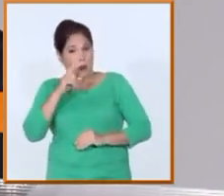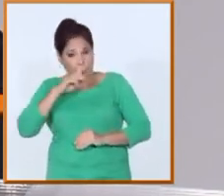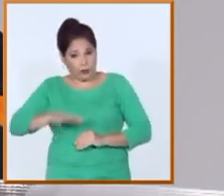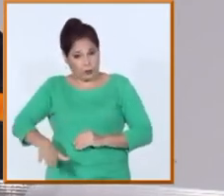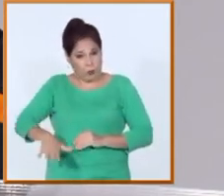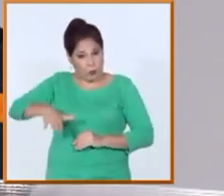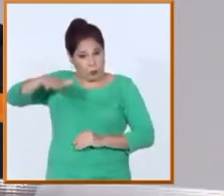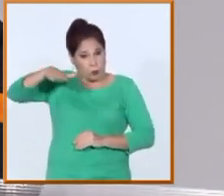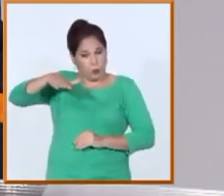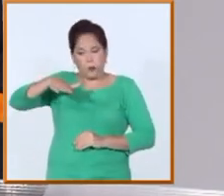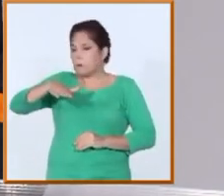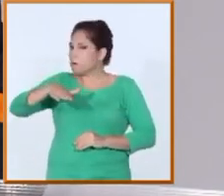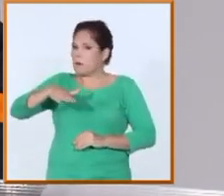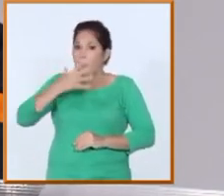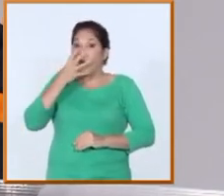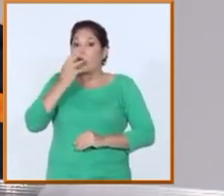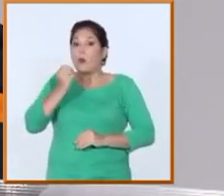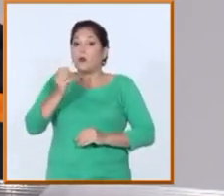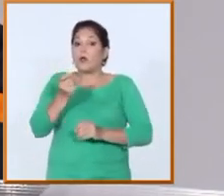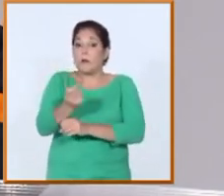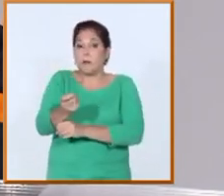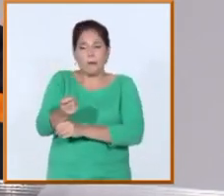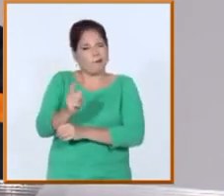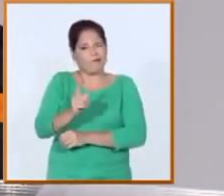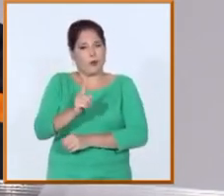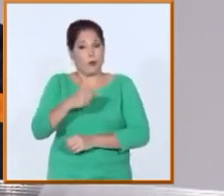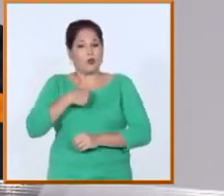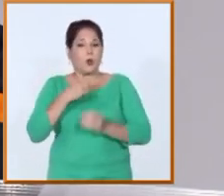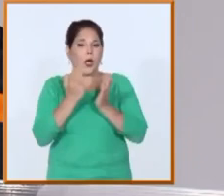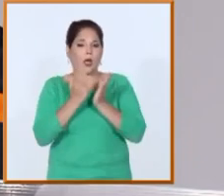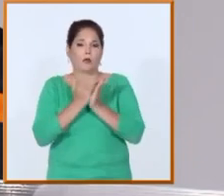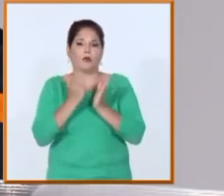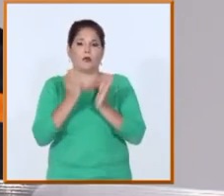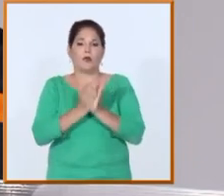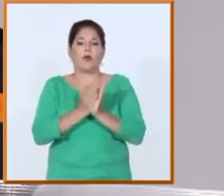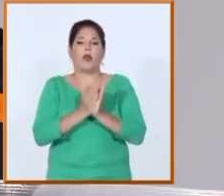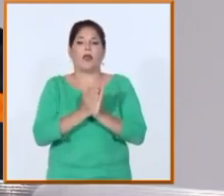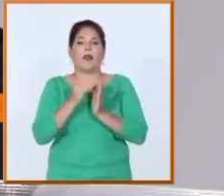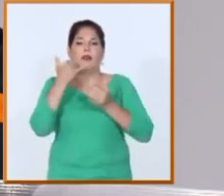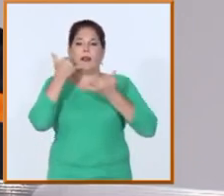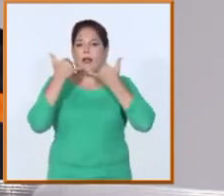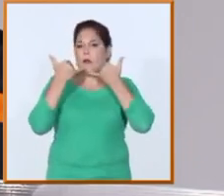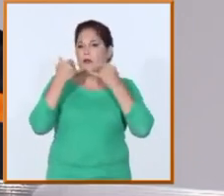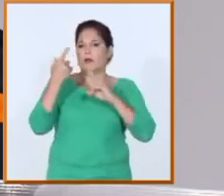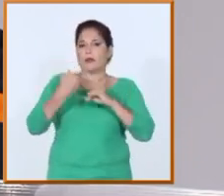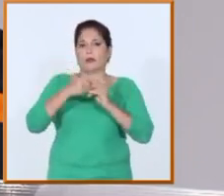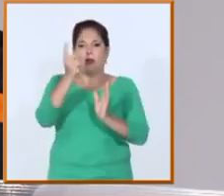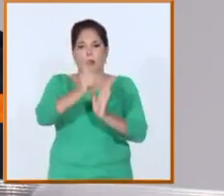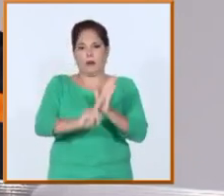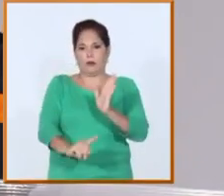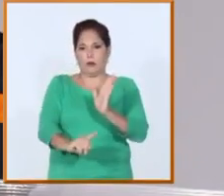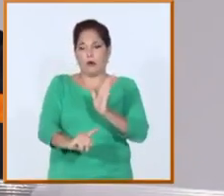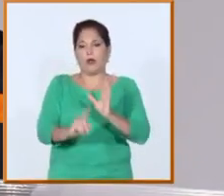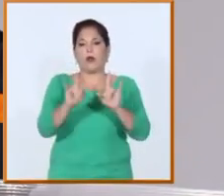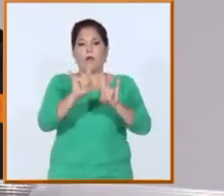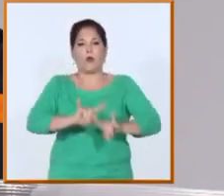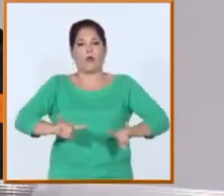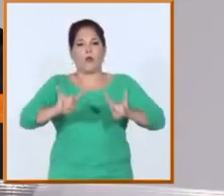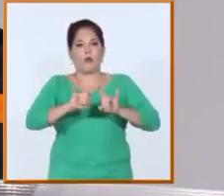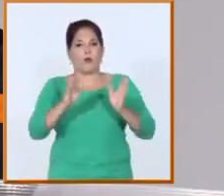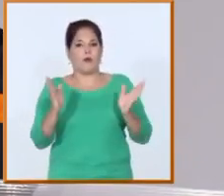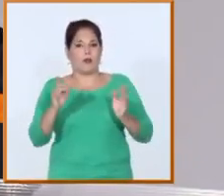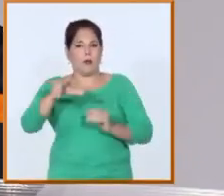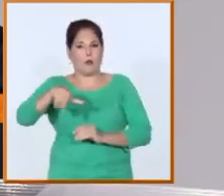ramas de saber que tienen que ver con esto. Yo estudié telecomunicaciones electrónicas en la Universidad Tecnológica de La Habana, conocida por todos como